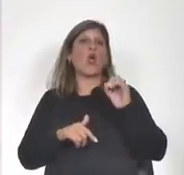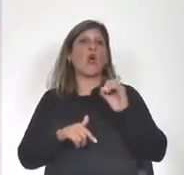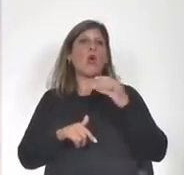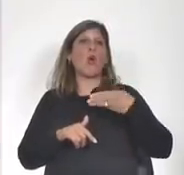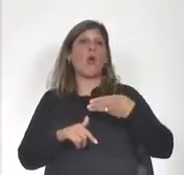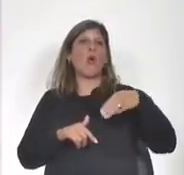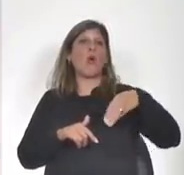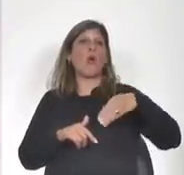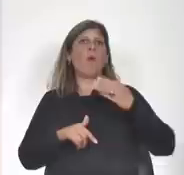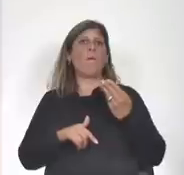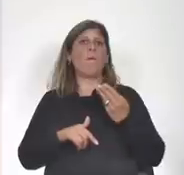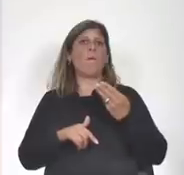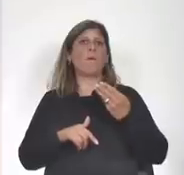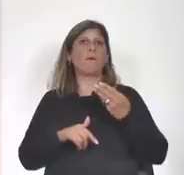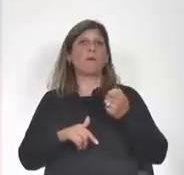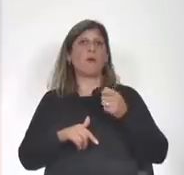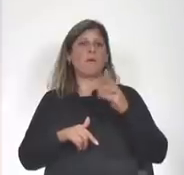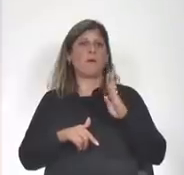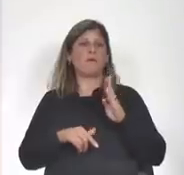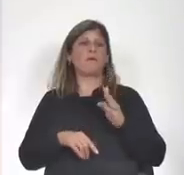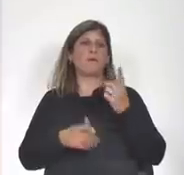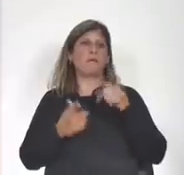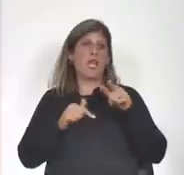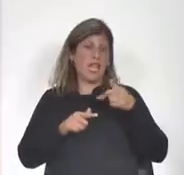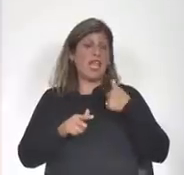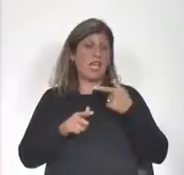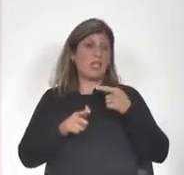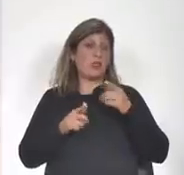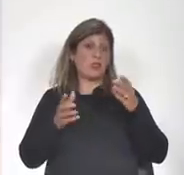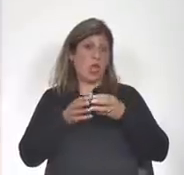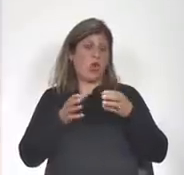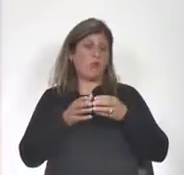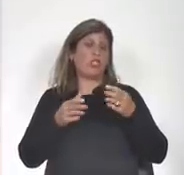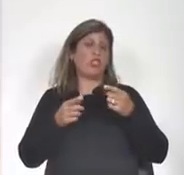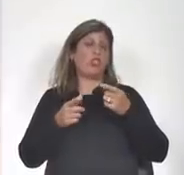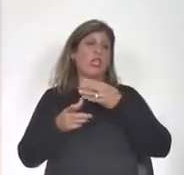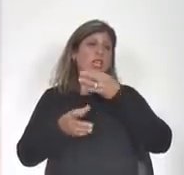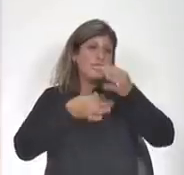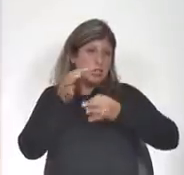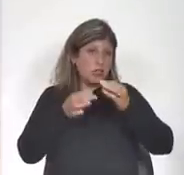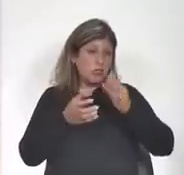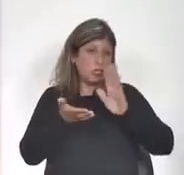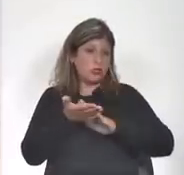como se sabe la COMAP es la comisión que asesora sobre este tipo de solicitudes